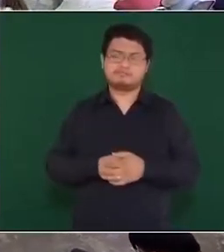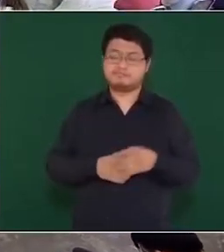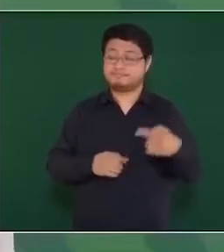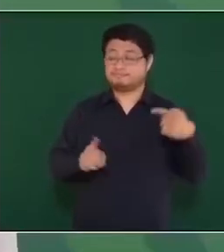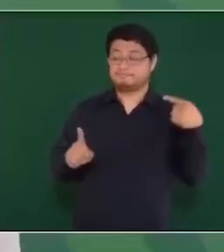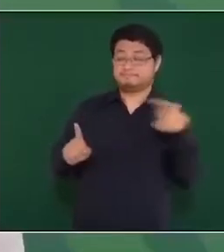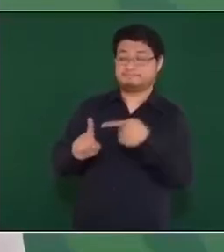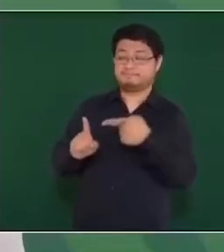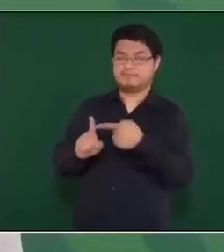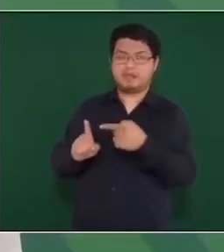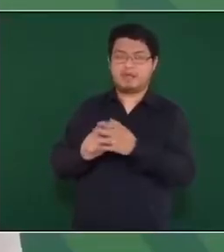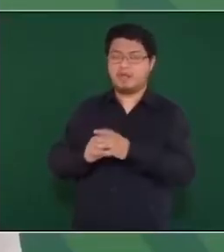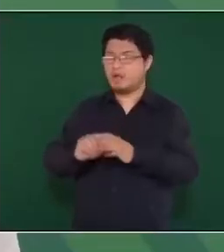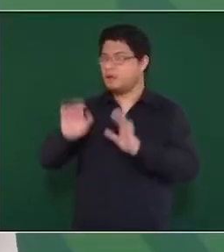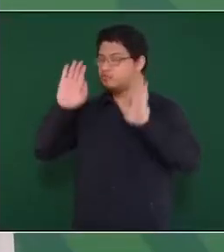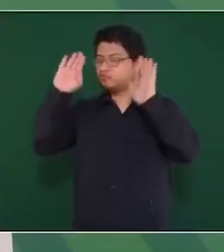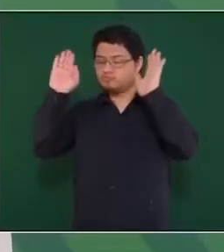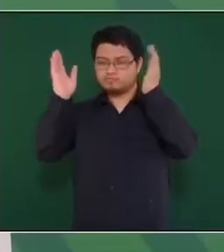obnubilados.